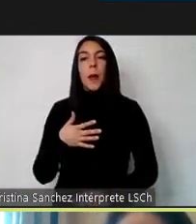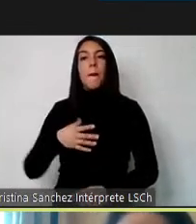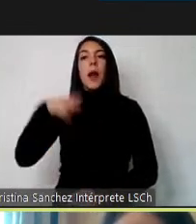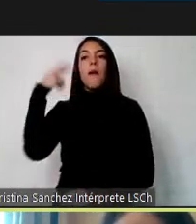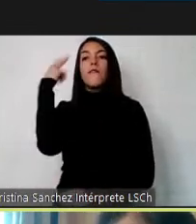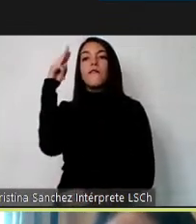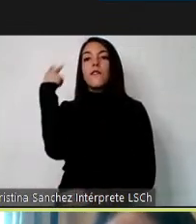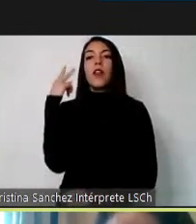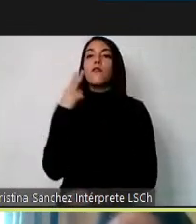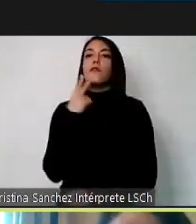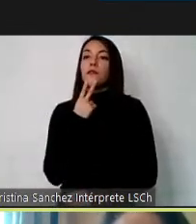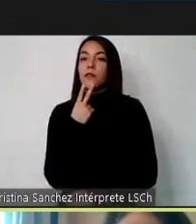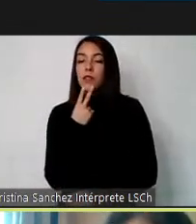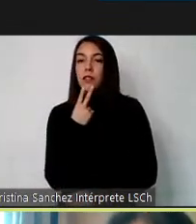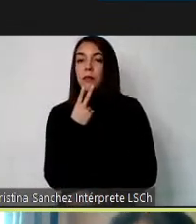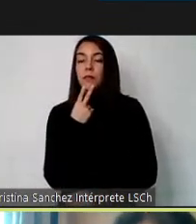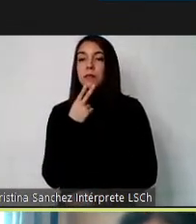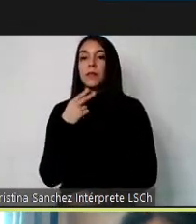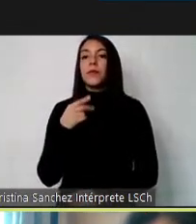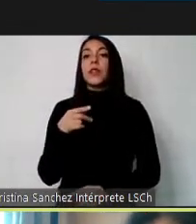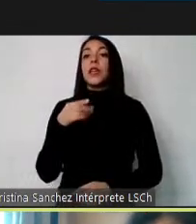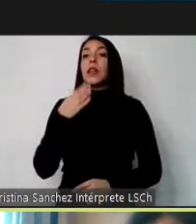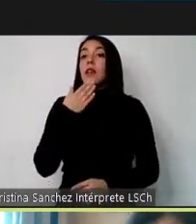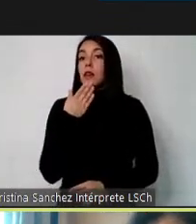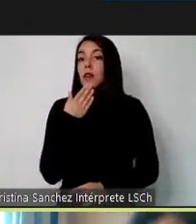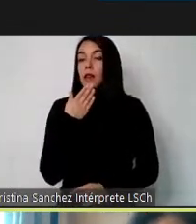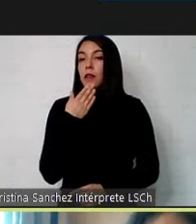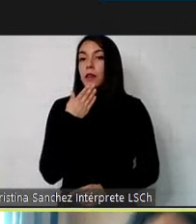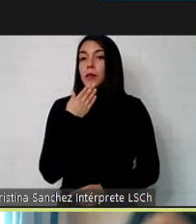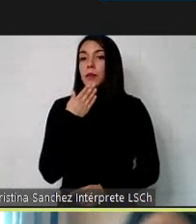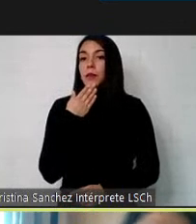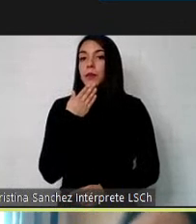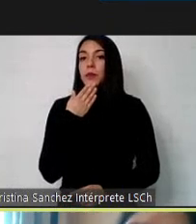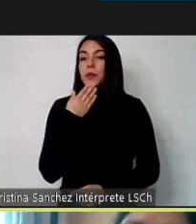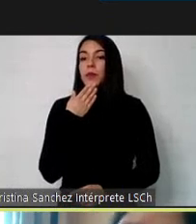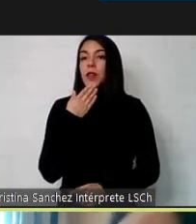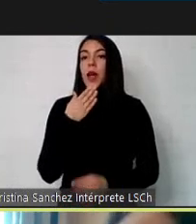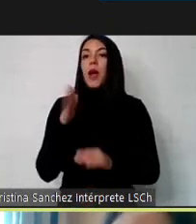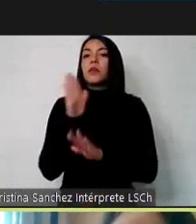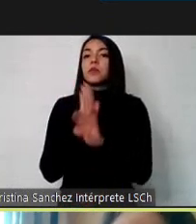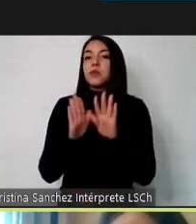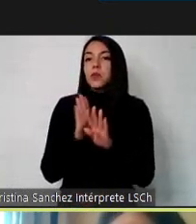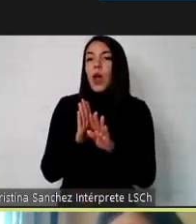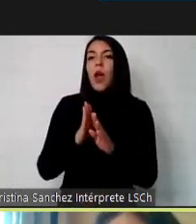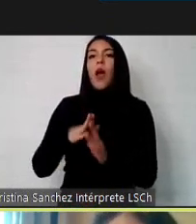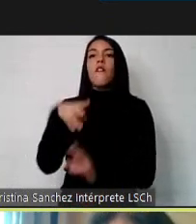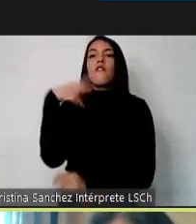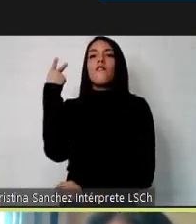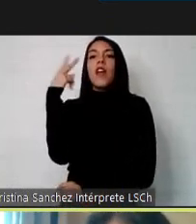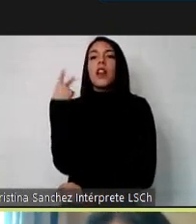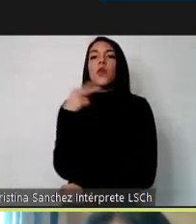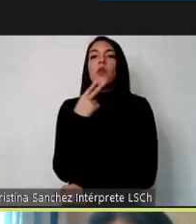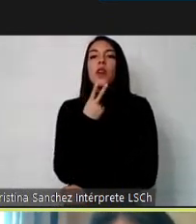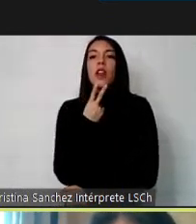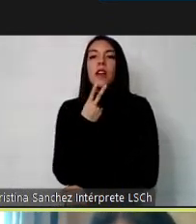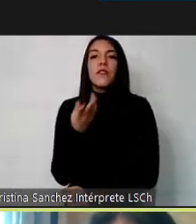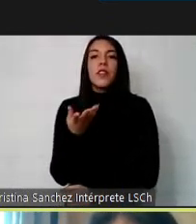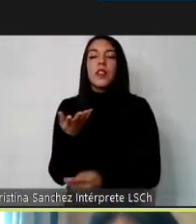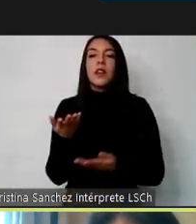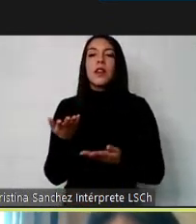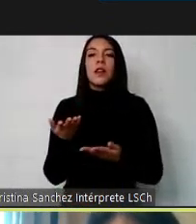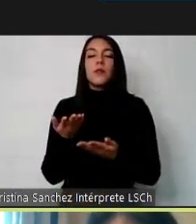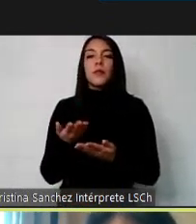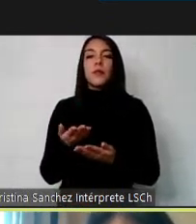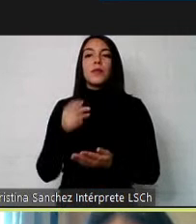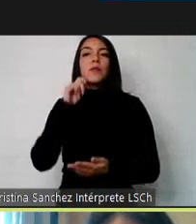la vida entre ellos, pero también para garantizar y darle valor a nuestra vida. Es decir, están